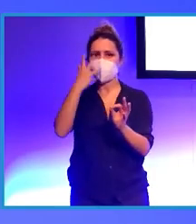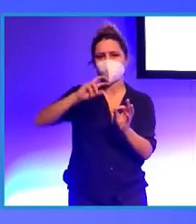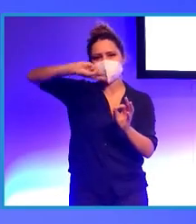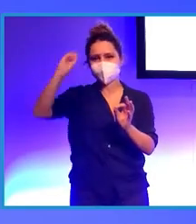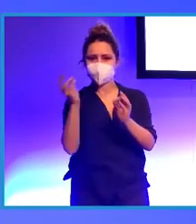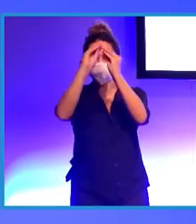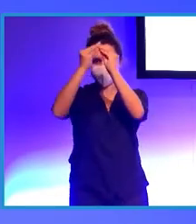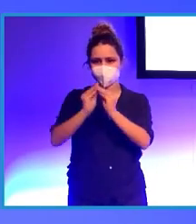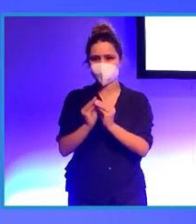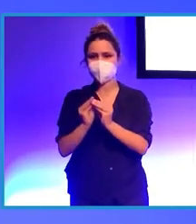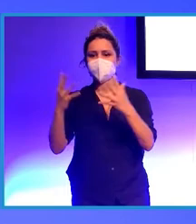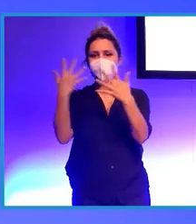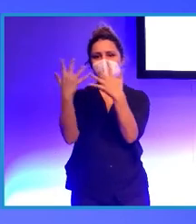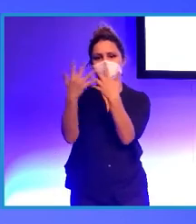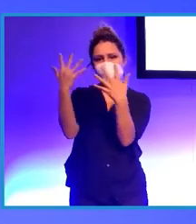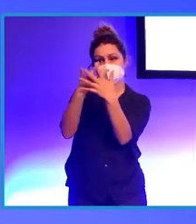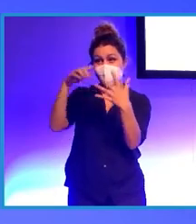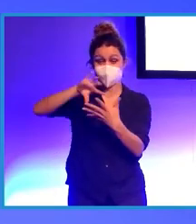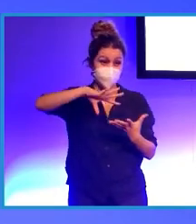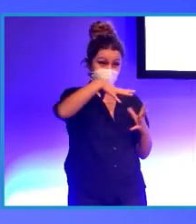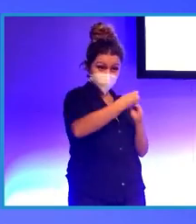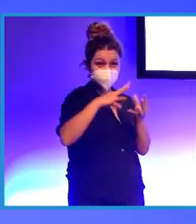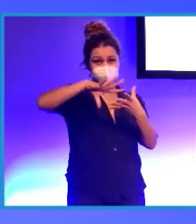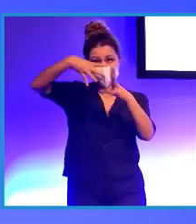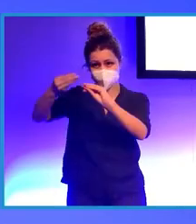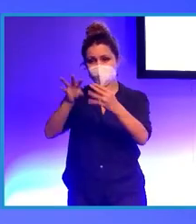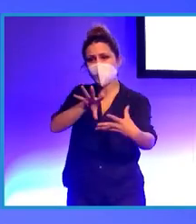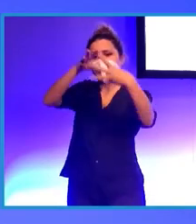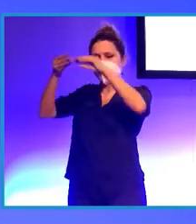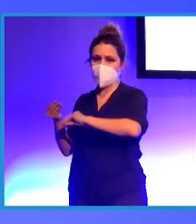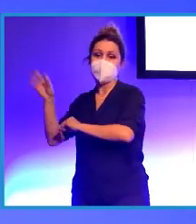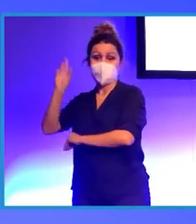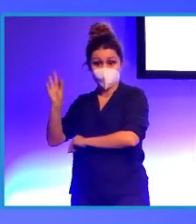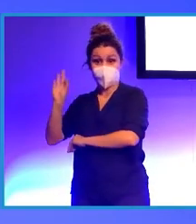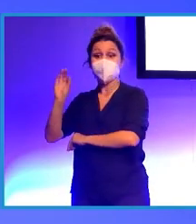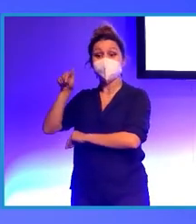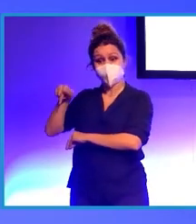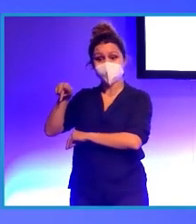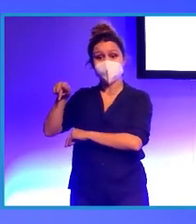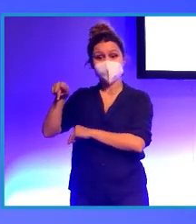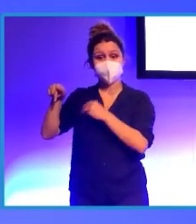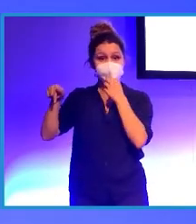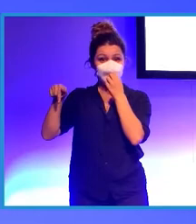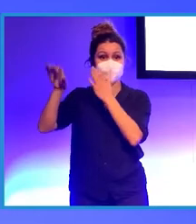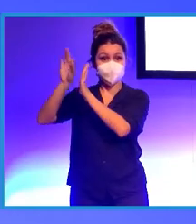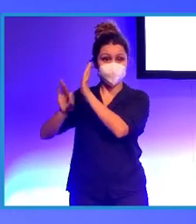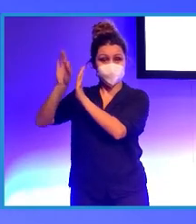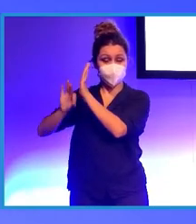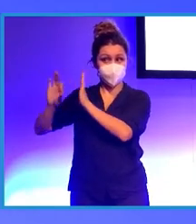Y una vez tenemos todo eso optimizado, nos lo llevamos a otro software, que es Unreal Engine, en el cual